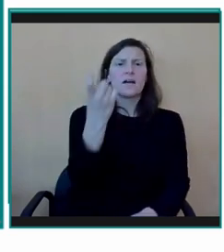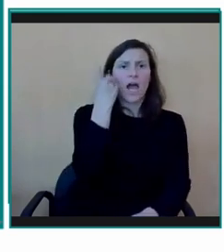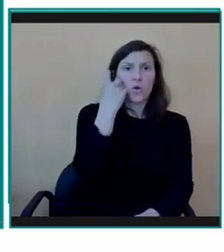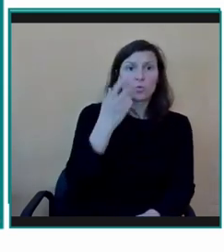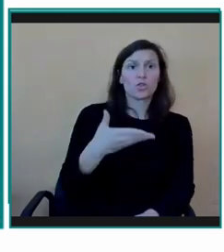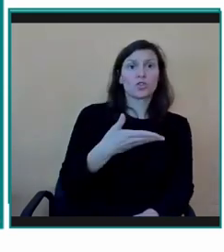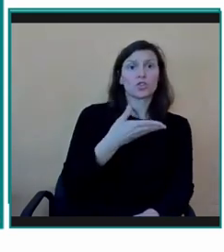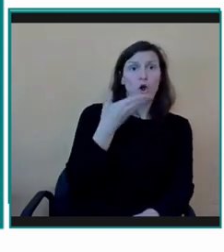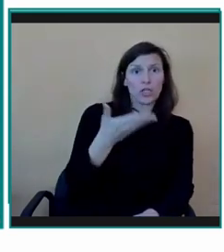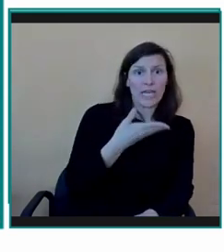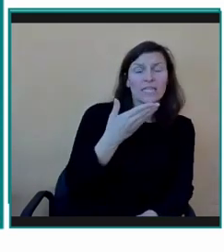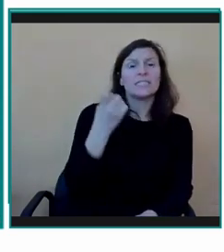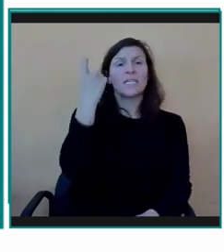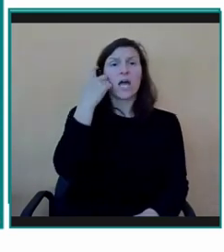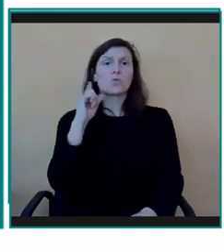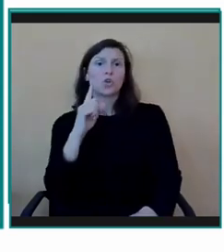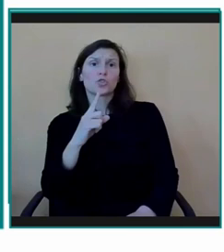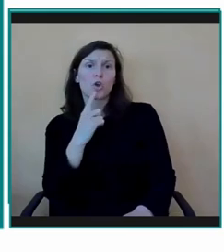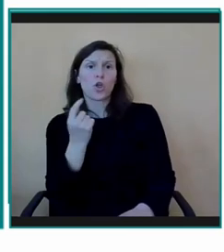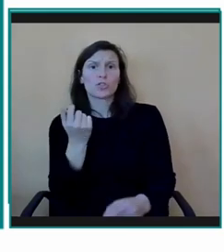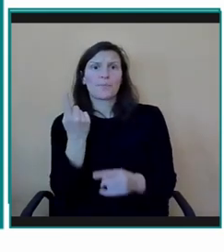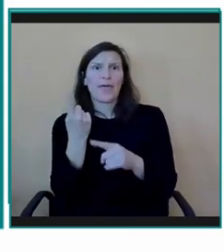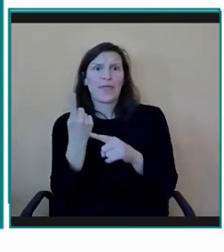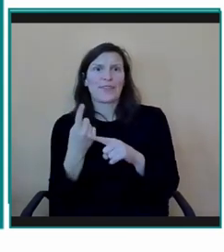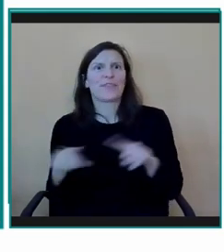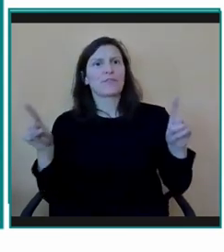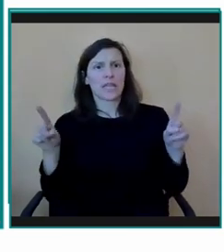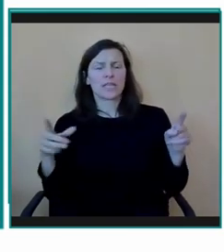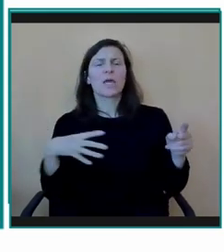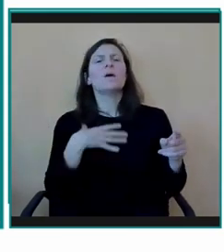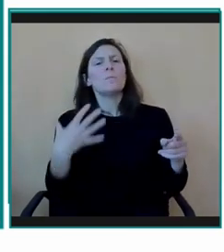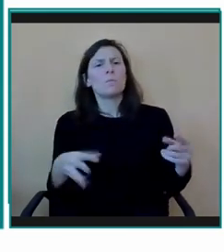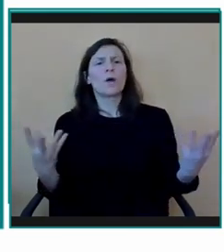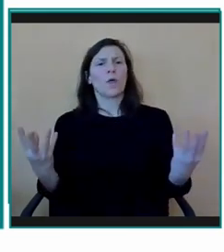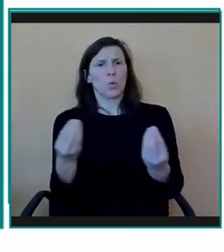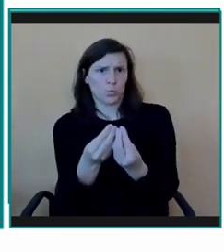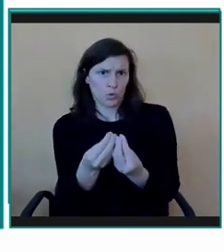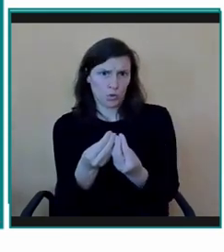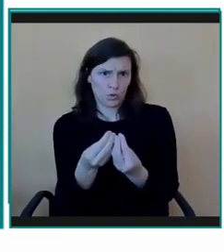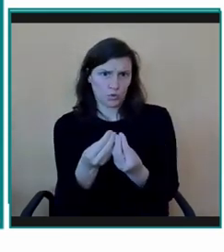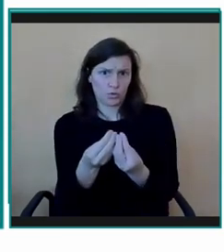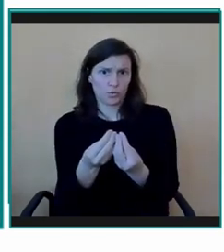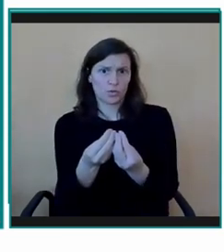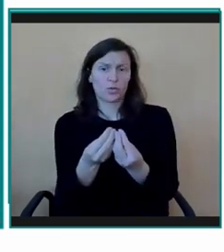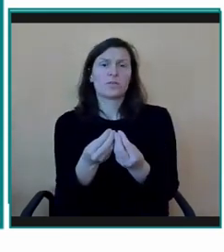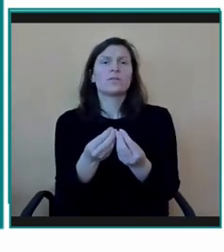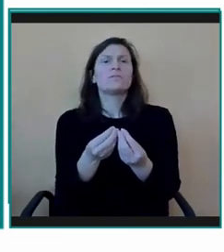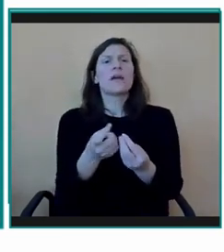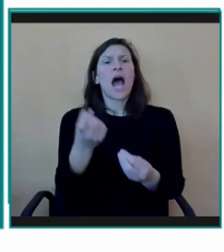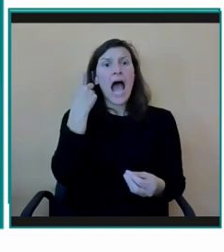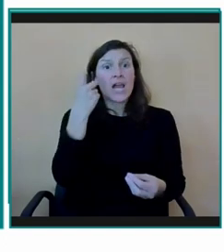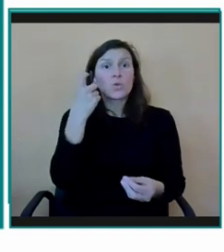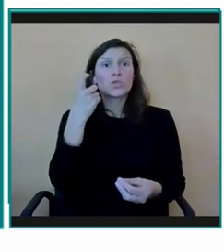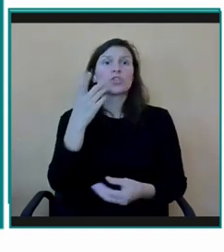diferente todo entre sí, alumnado que estaba atravesado por muchas vulnerabilidades. Ha sido